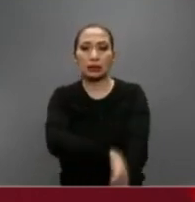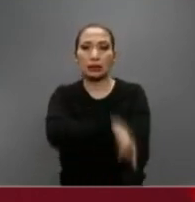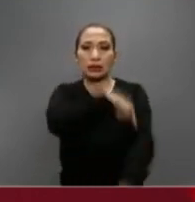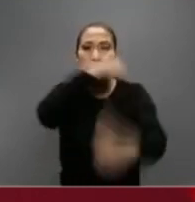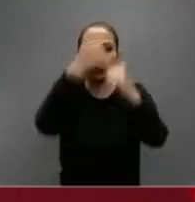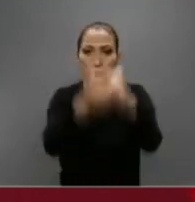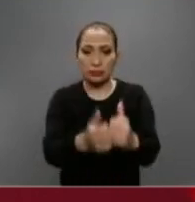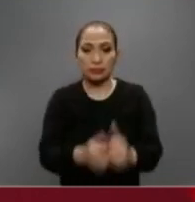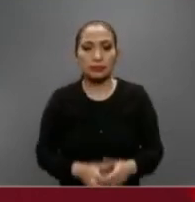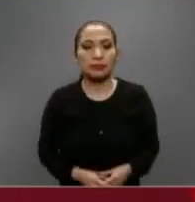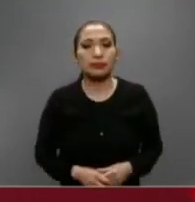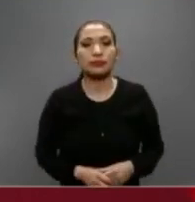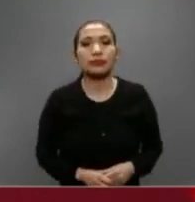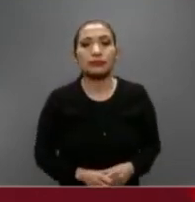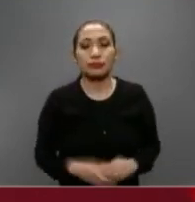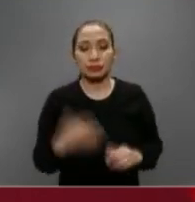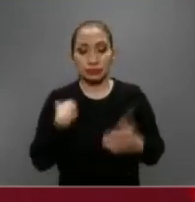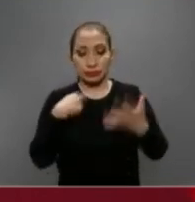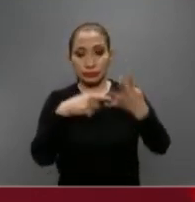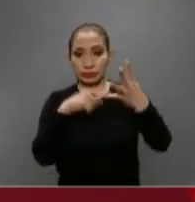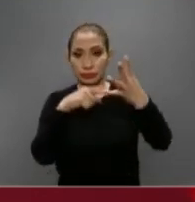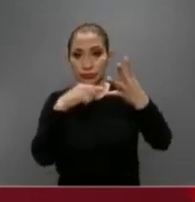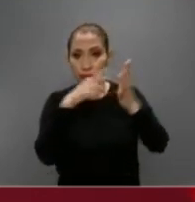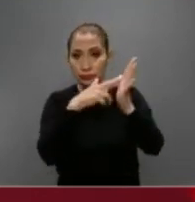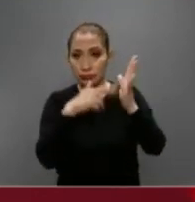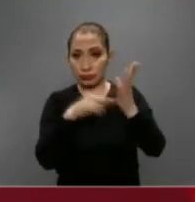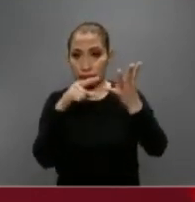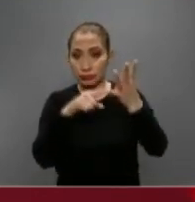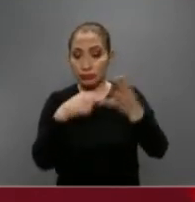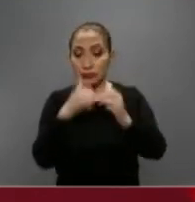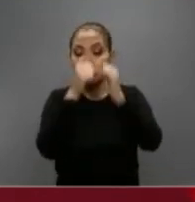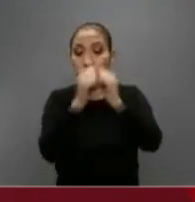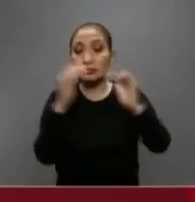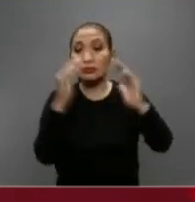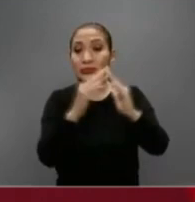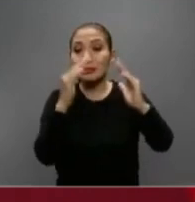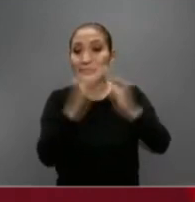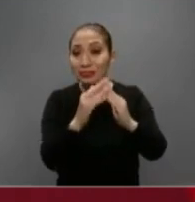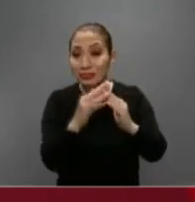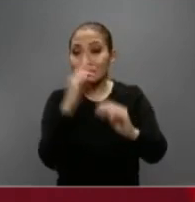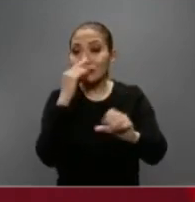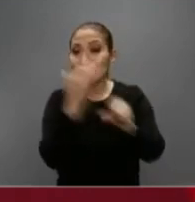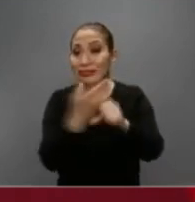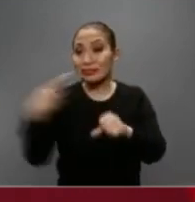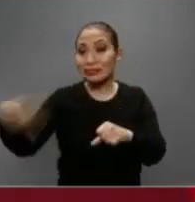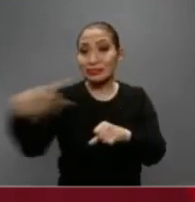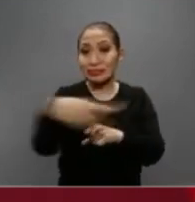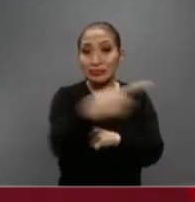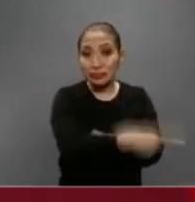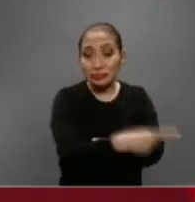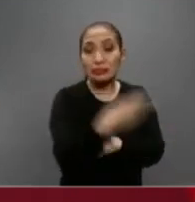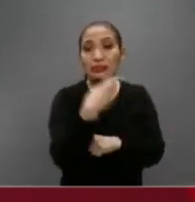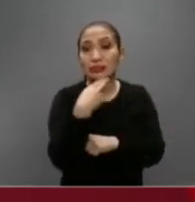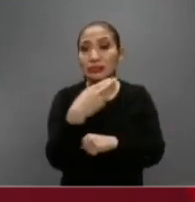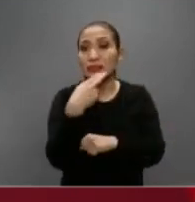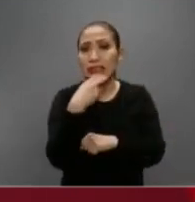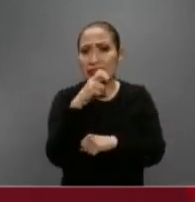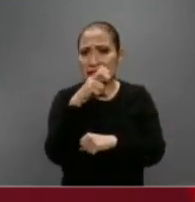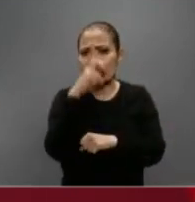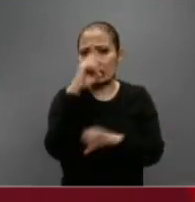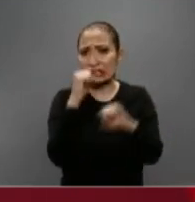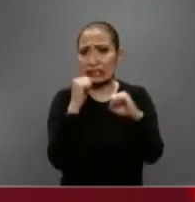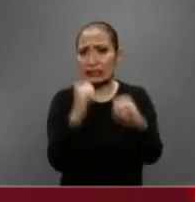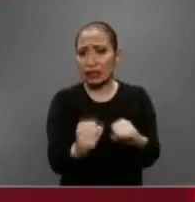tiempo posible. La medida cuatro es que el resguardo domiciliario corresponsable se aplica de manera